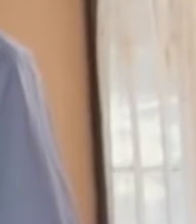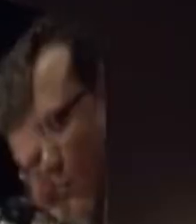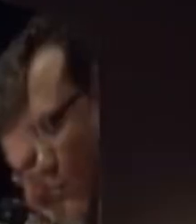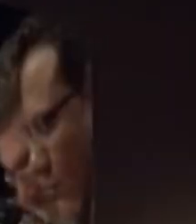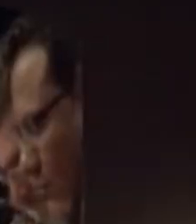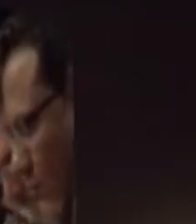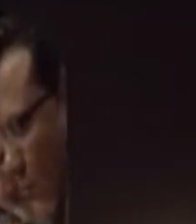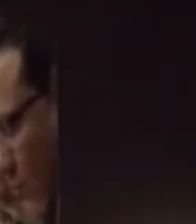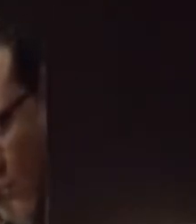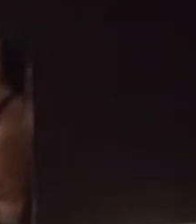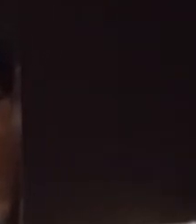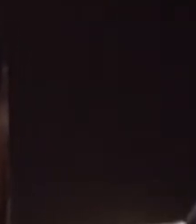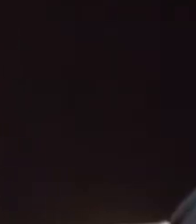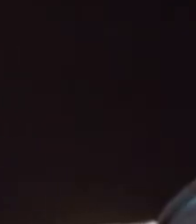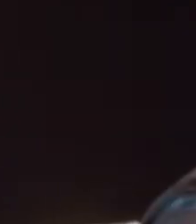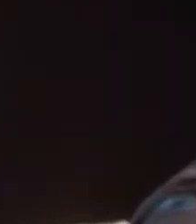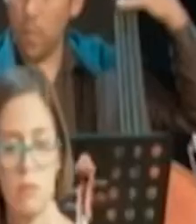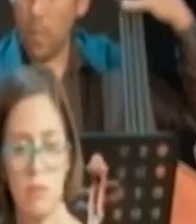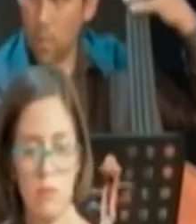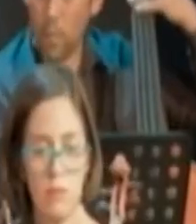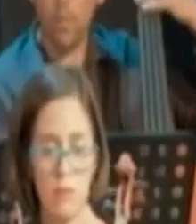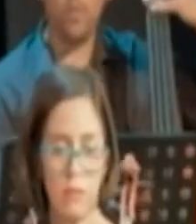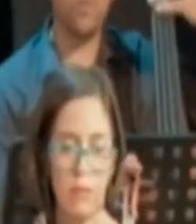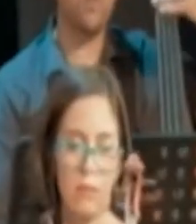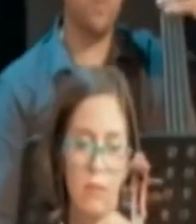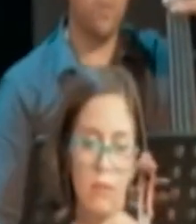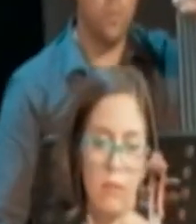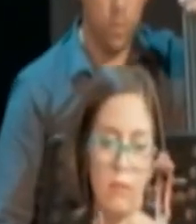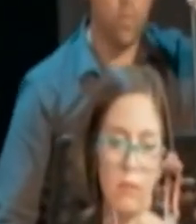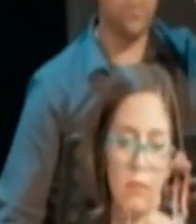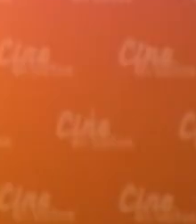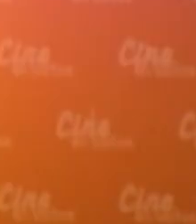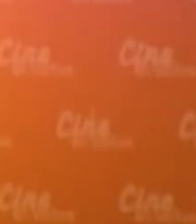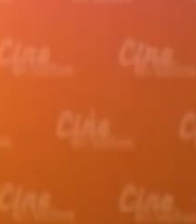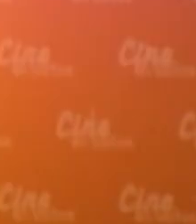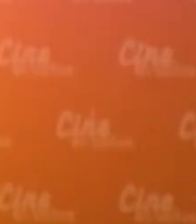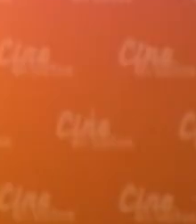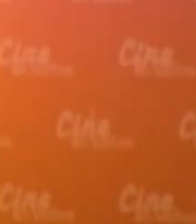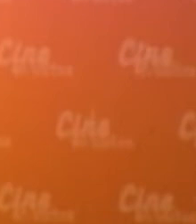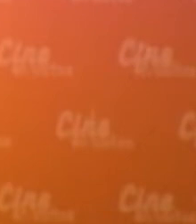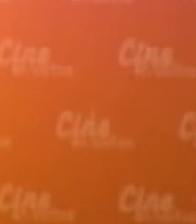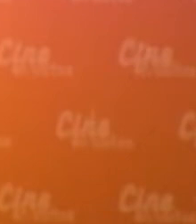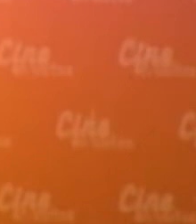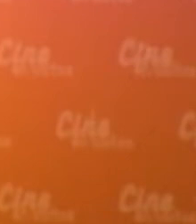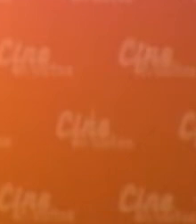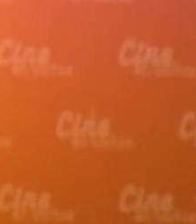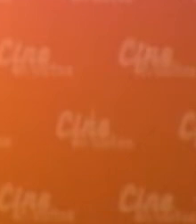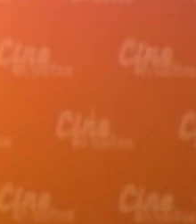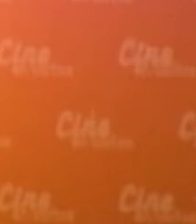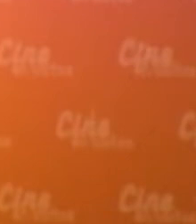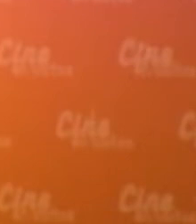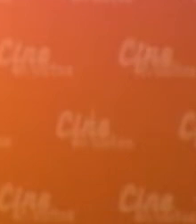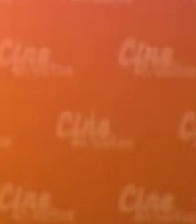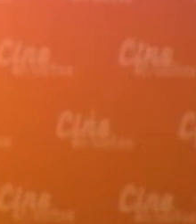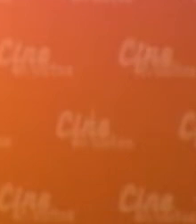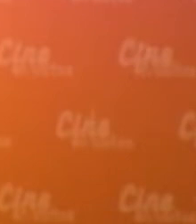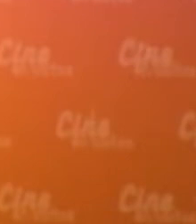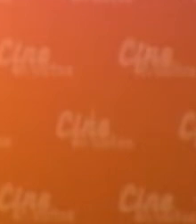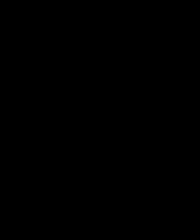Musicales Interpretados Por artistas Nacionales Aquí en 13 Costa Rica Televisión